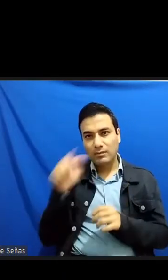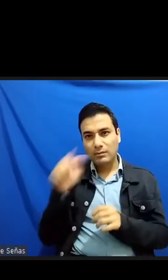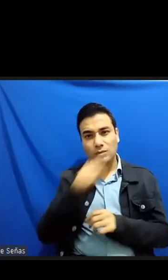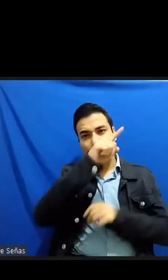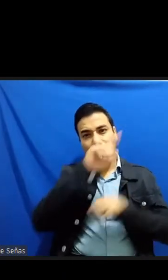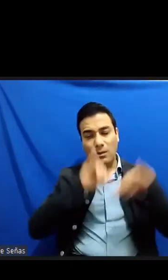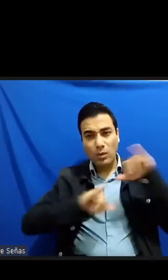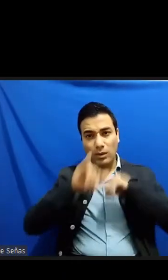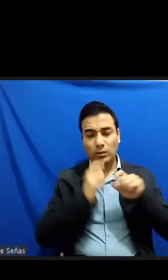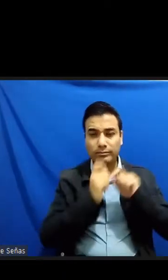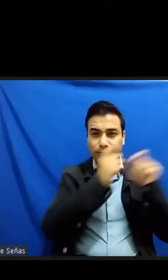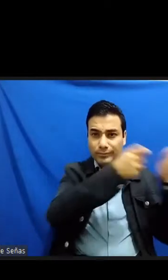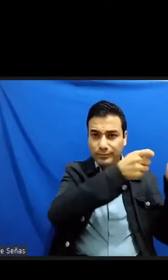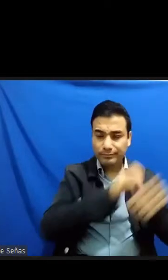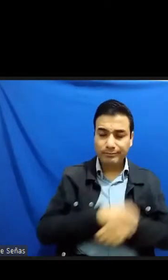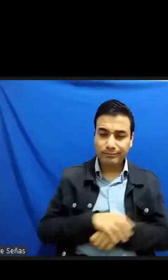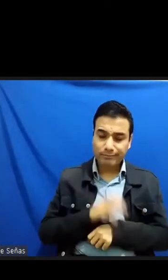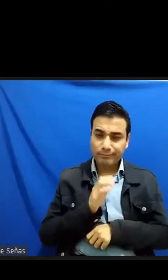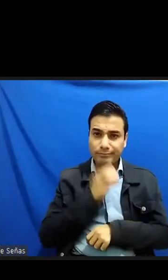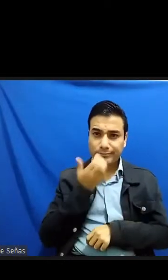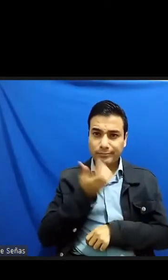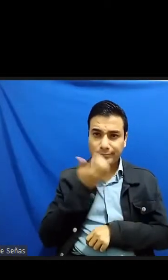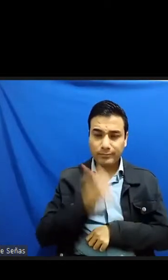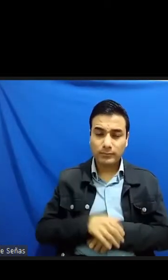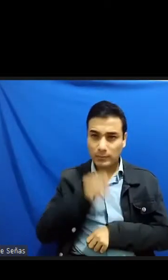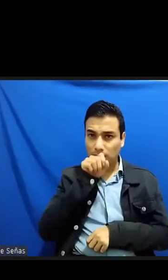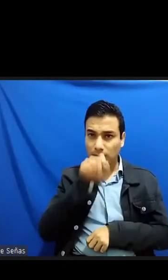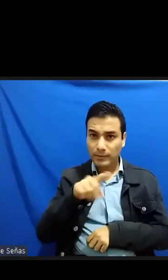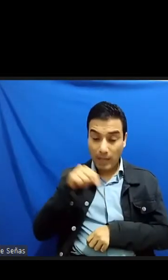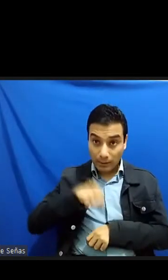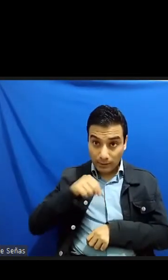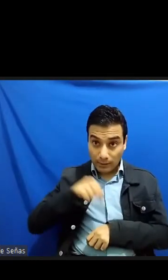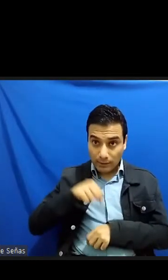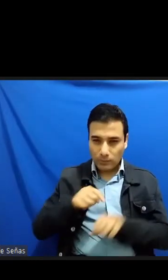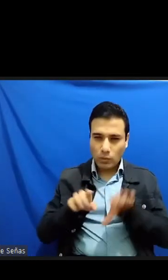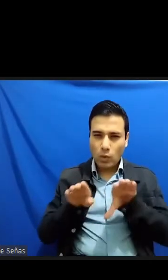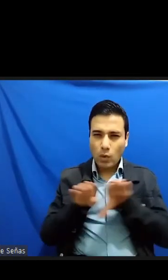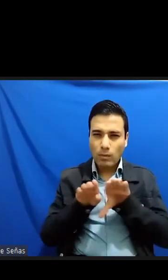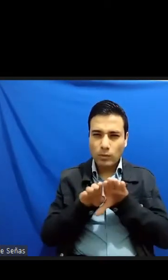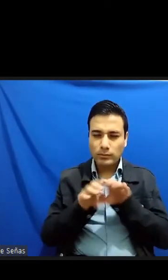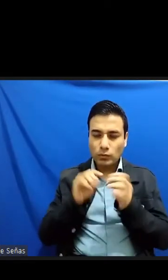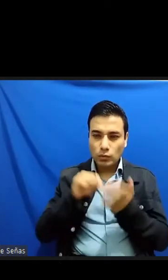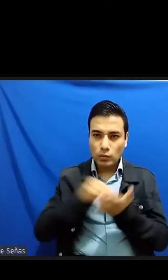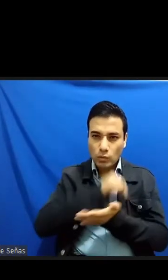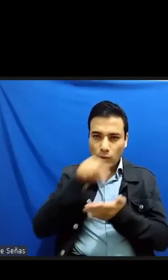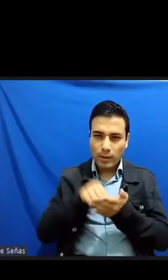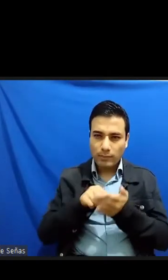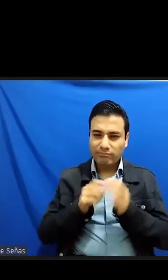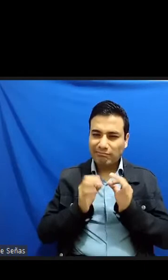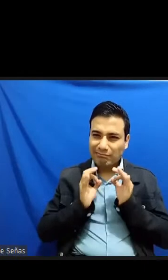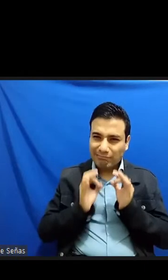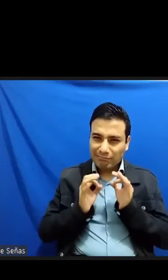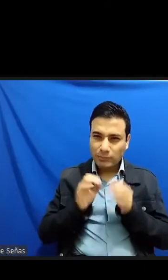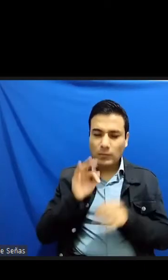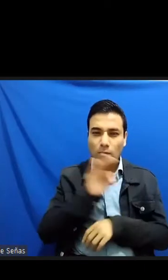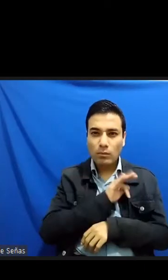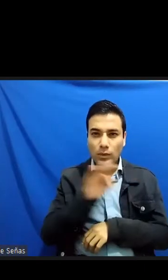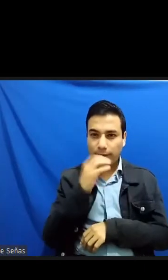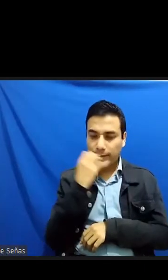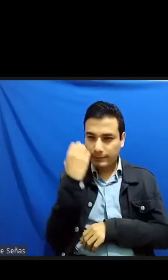sino convertirse en un guayer privilegiado que revisaba una a una